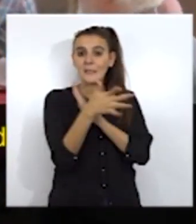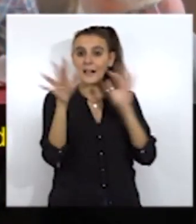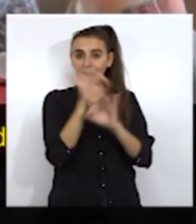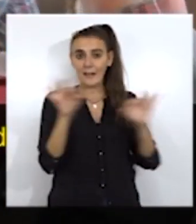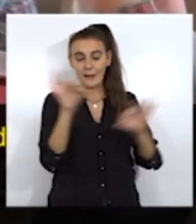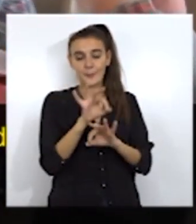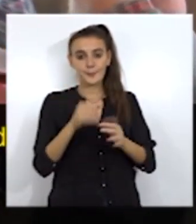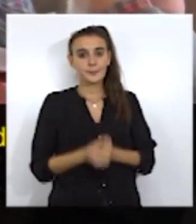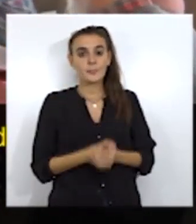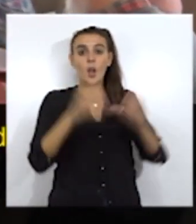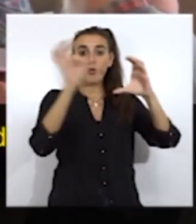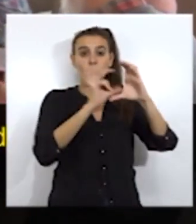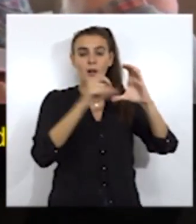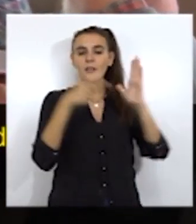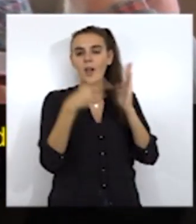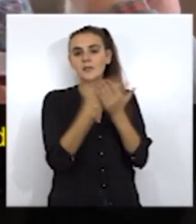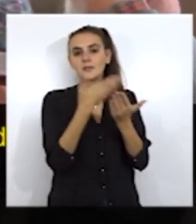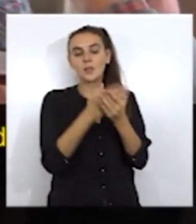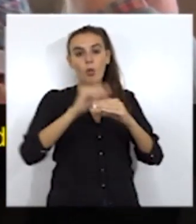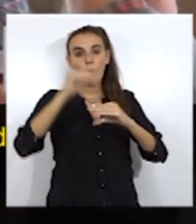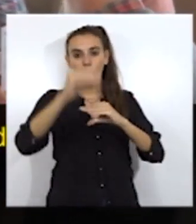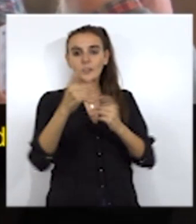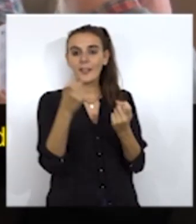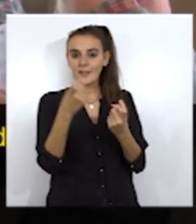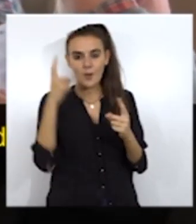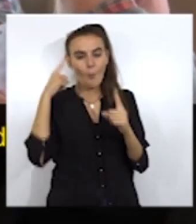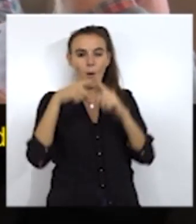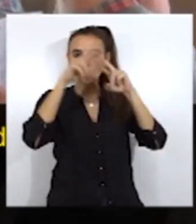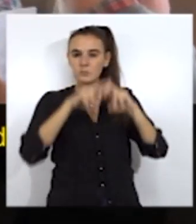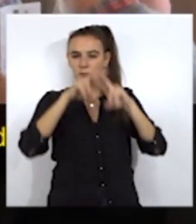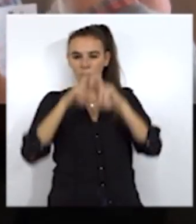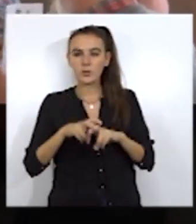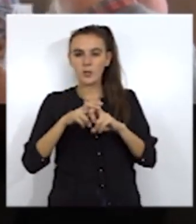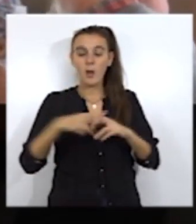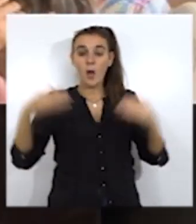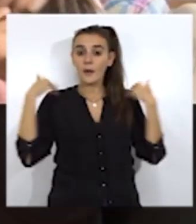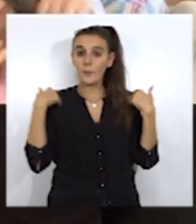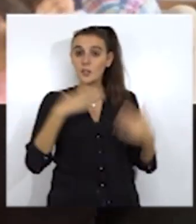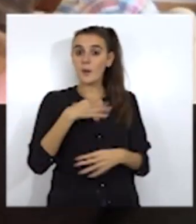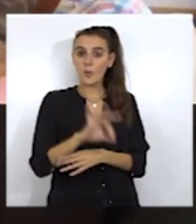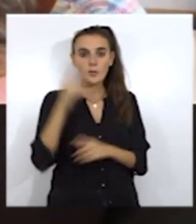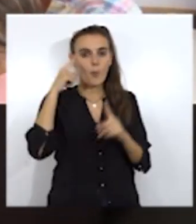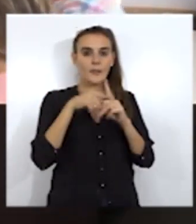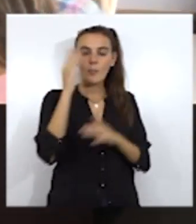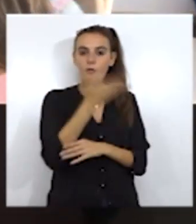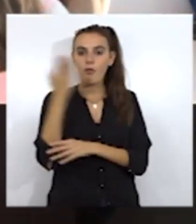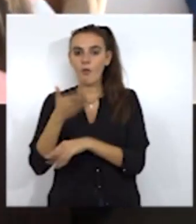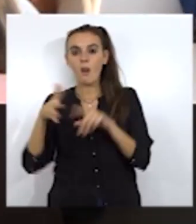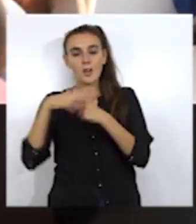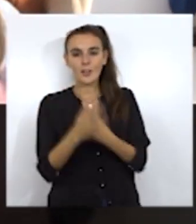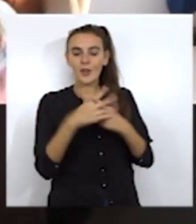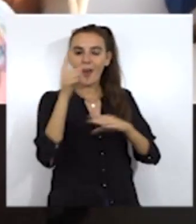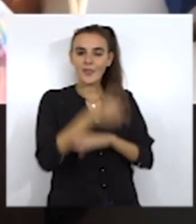Ciudadanos ha solicitado la documentación correspondiente para analizar posibles responsabilidades por afectar el caso a la Dirección